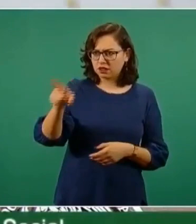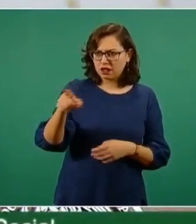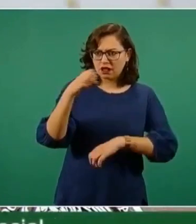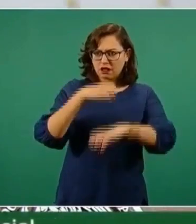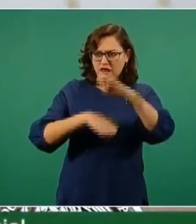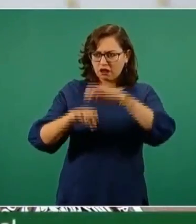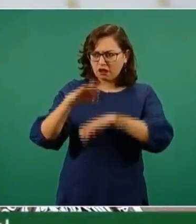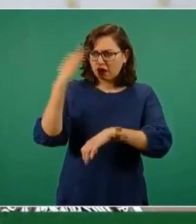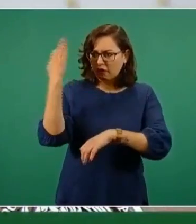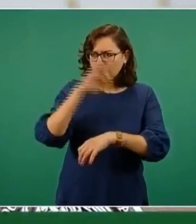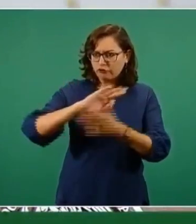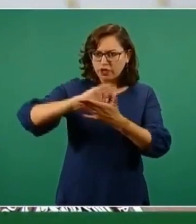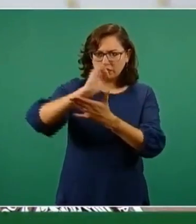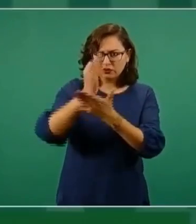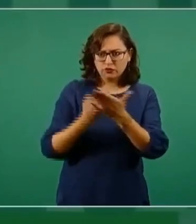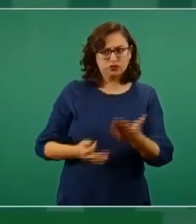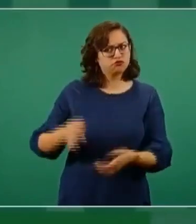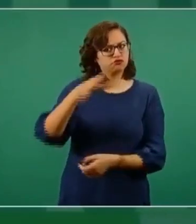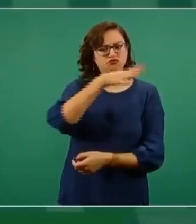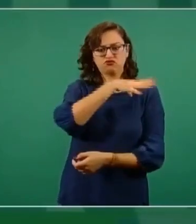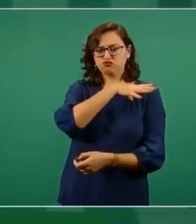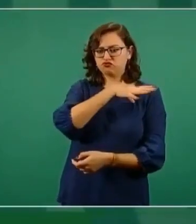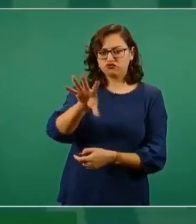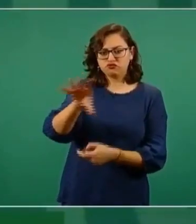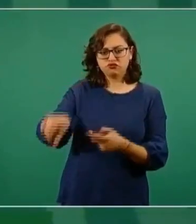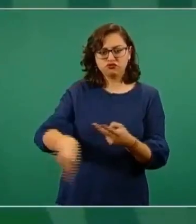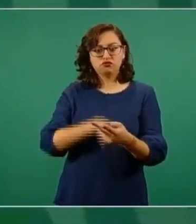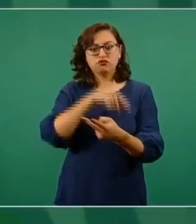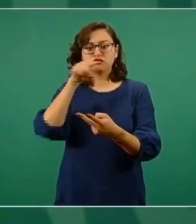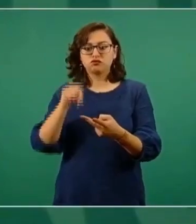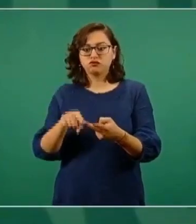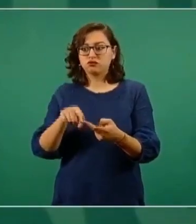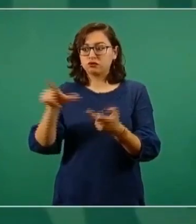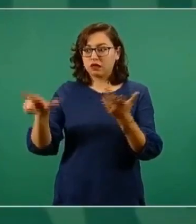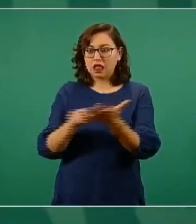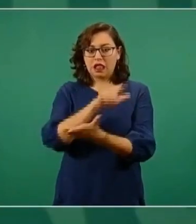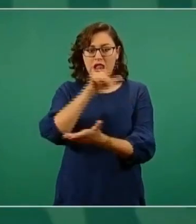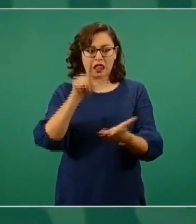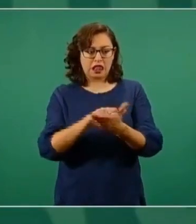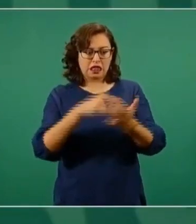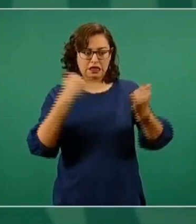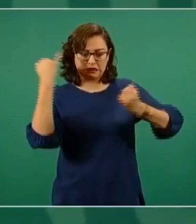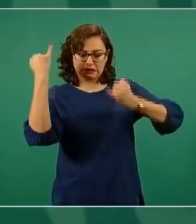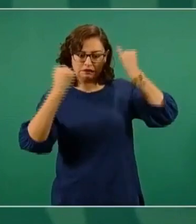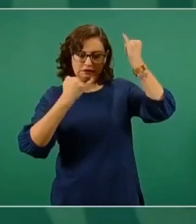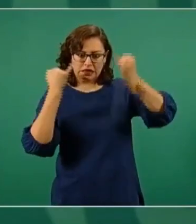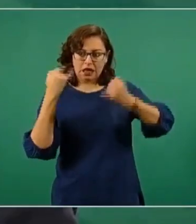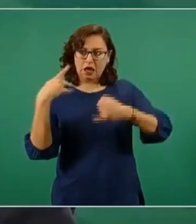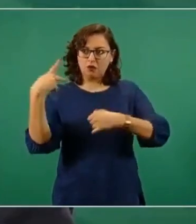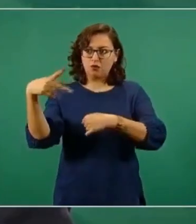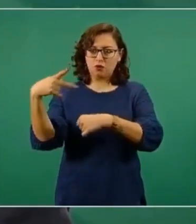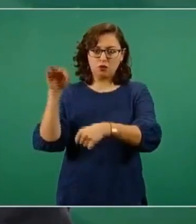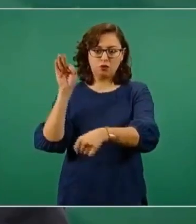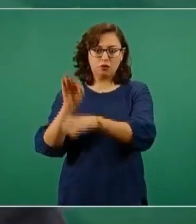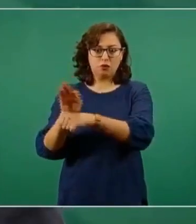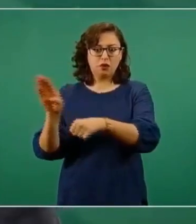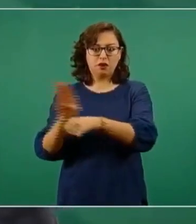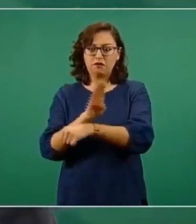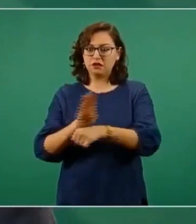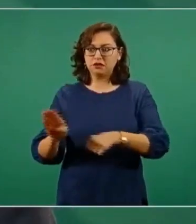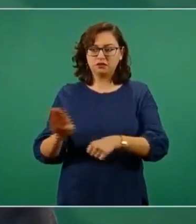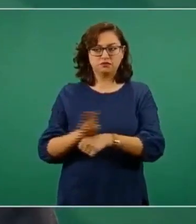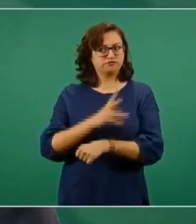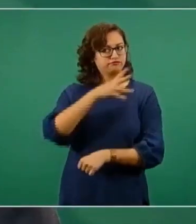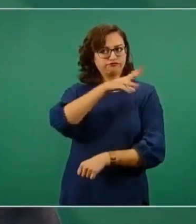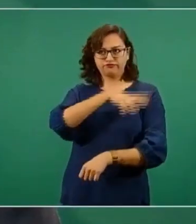en contra de las empresas que usan nuestras leyes en beneficio propio y jamás pensando en los